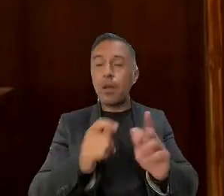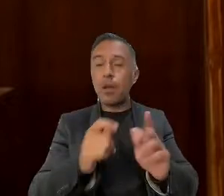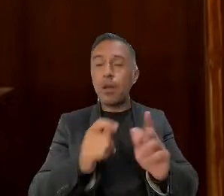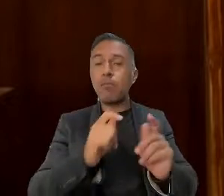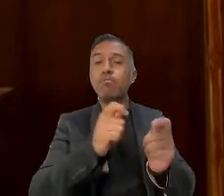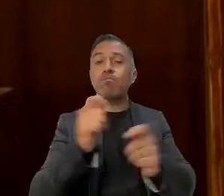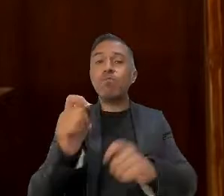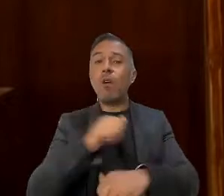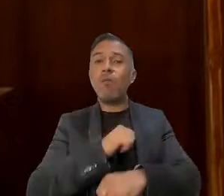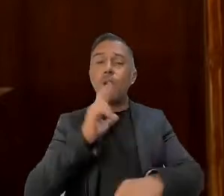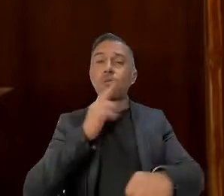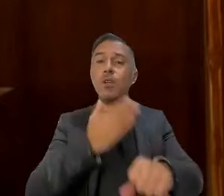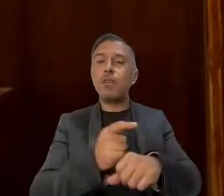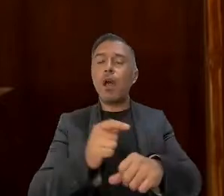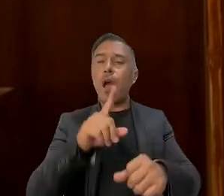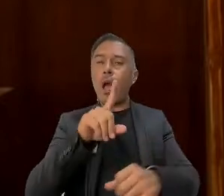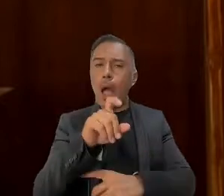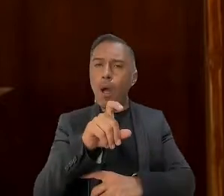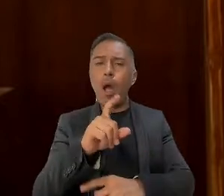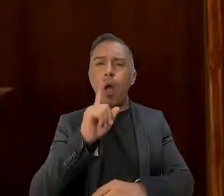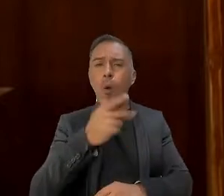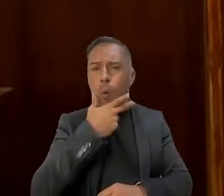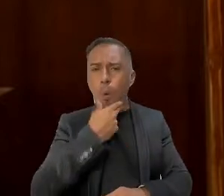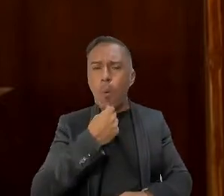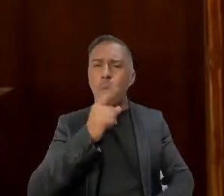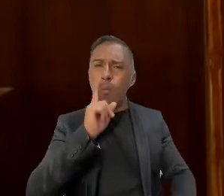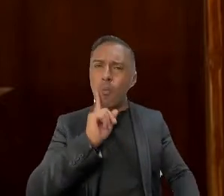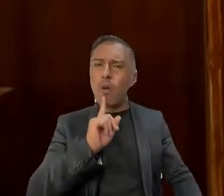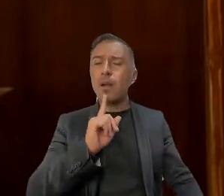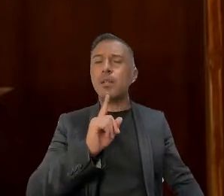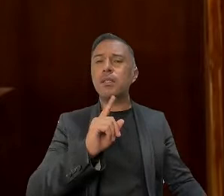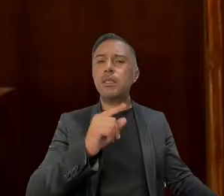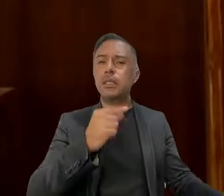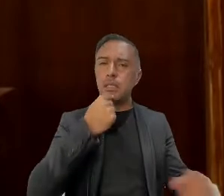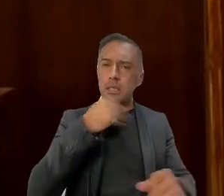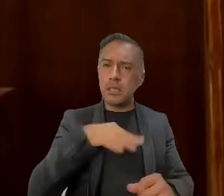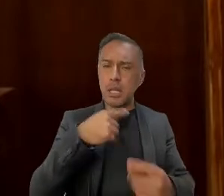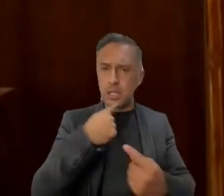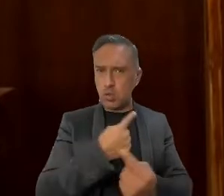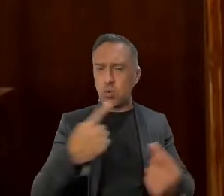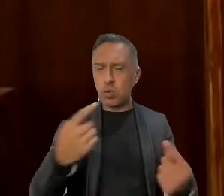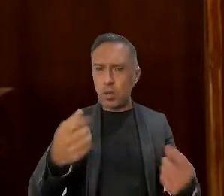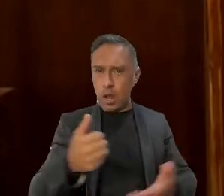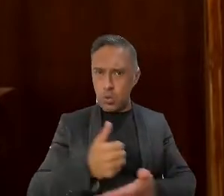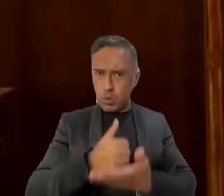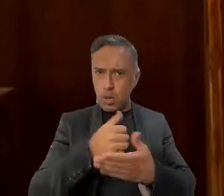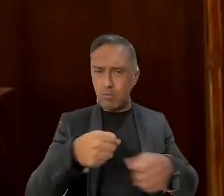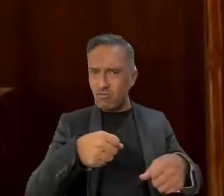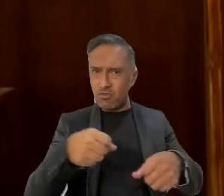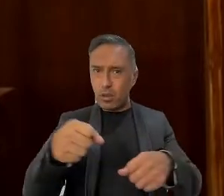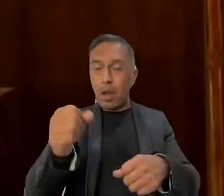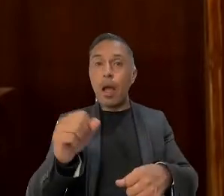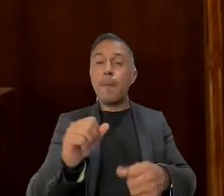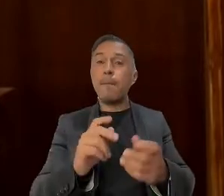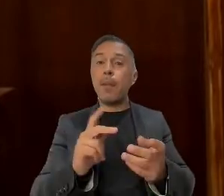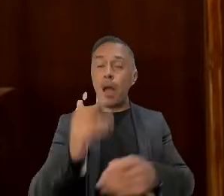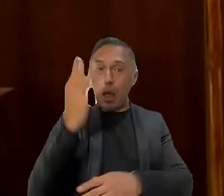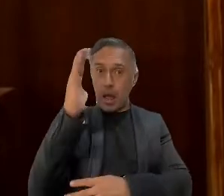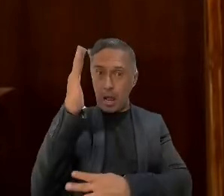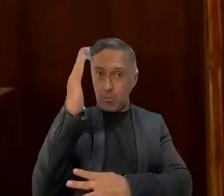agua entre mujeres, hombres, niñas y niños. Plantar un árbol y